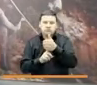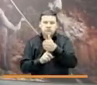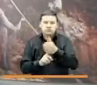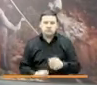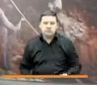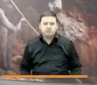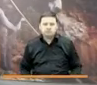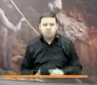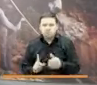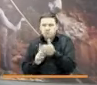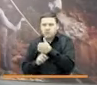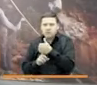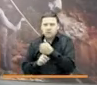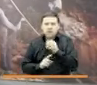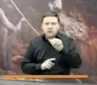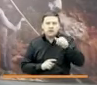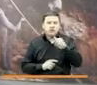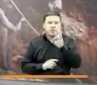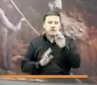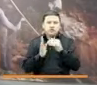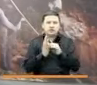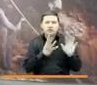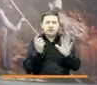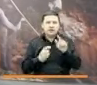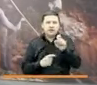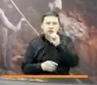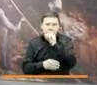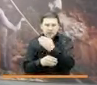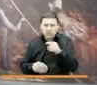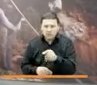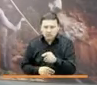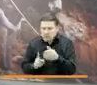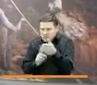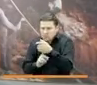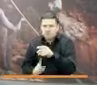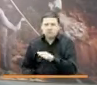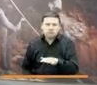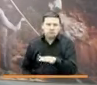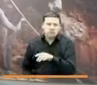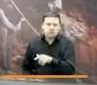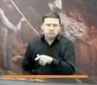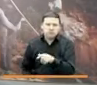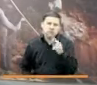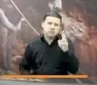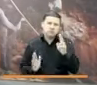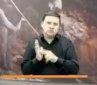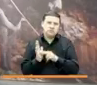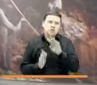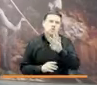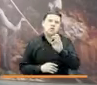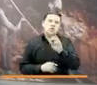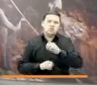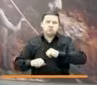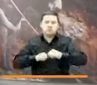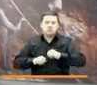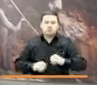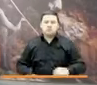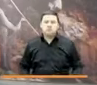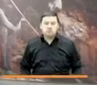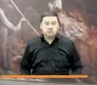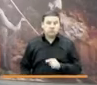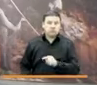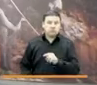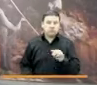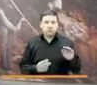identificación de 18.916 niños y 2.048 gestantes. De esos,